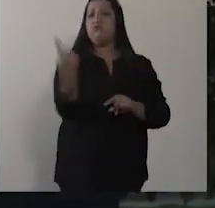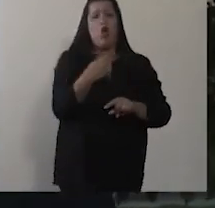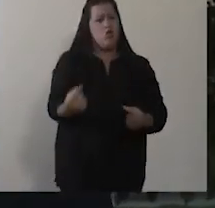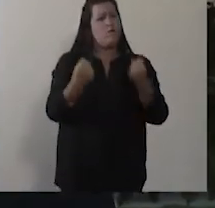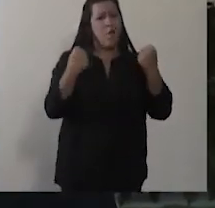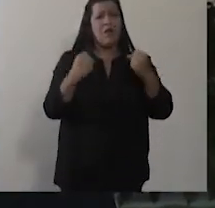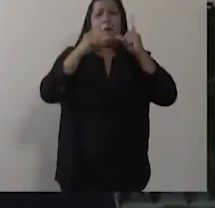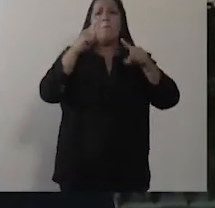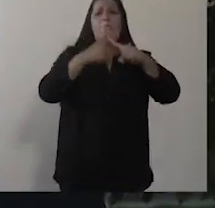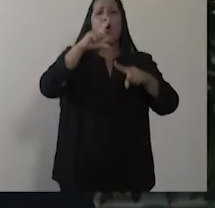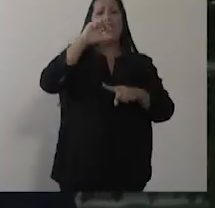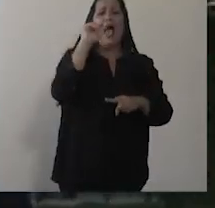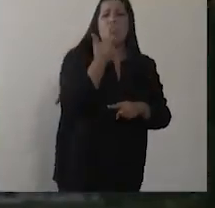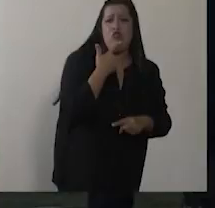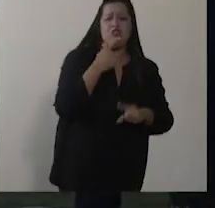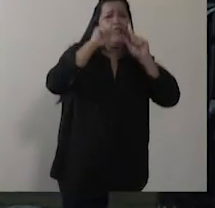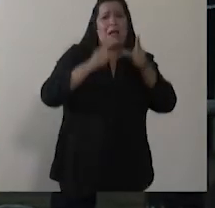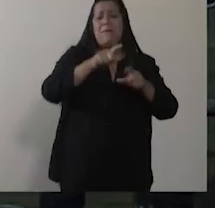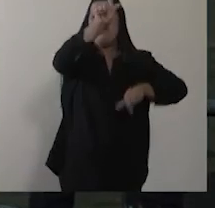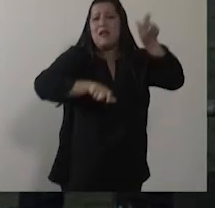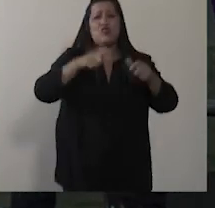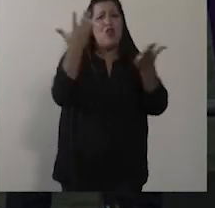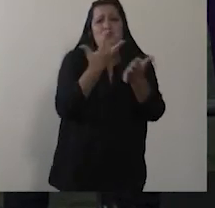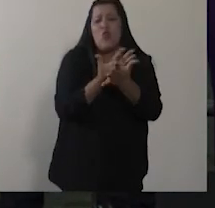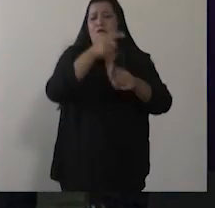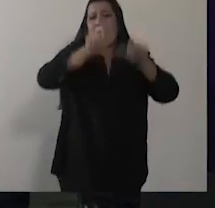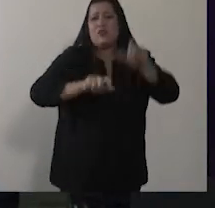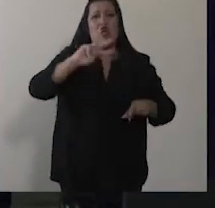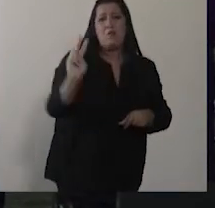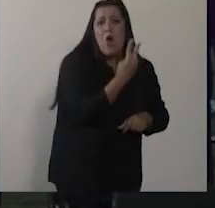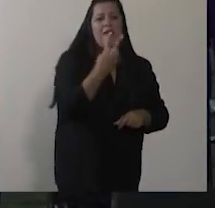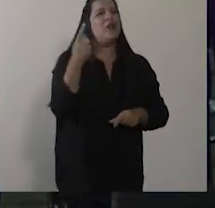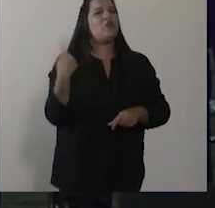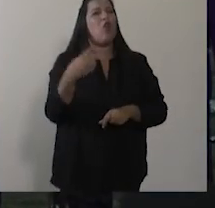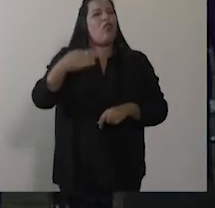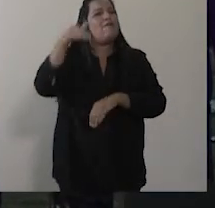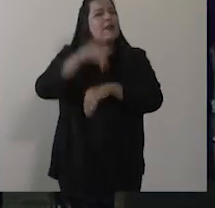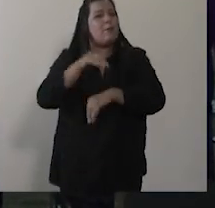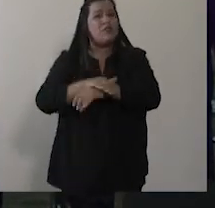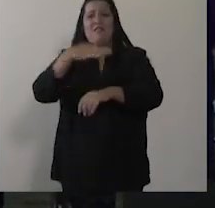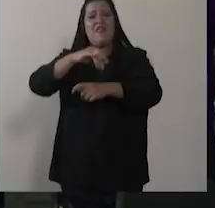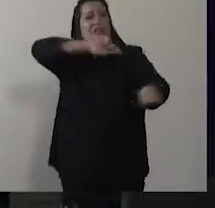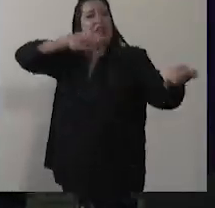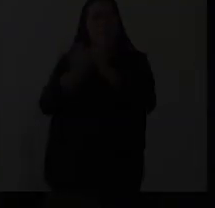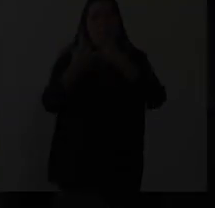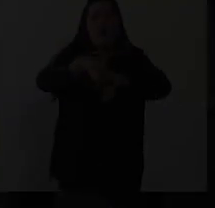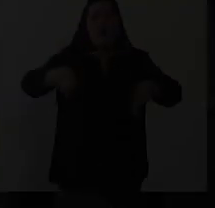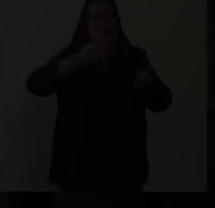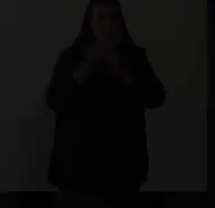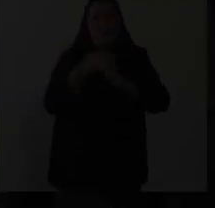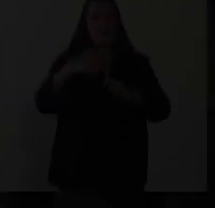por Carlos y por cada una de las víctimas, hagámonos cargo de cambiar todo lo que haya que cambiar.